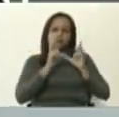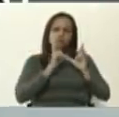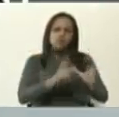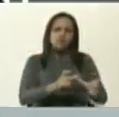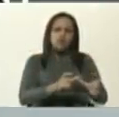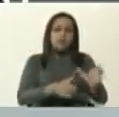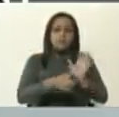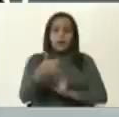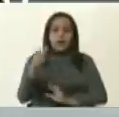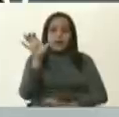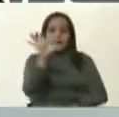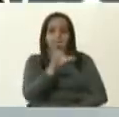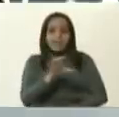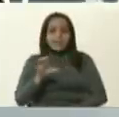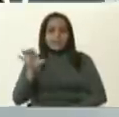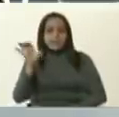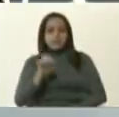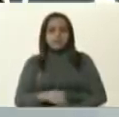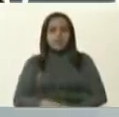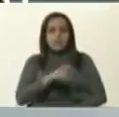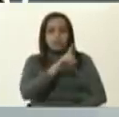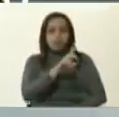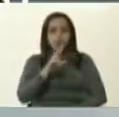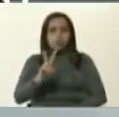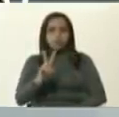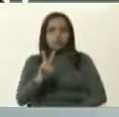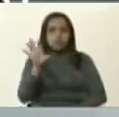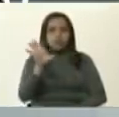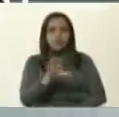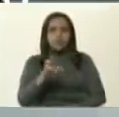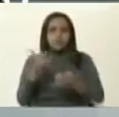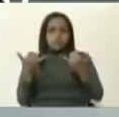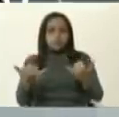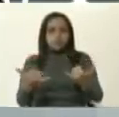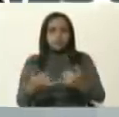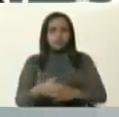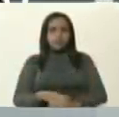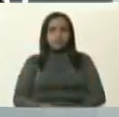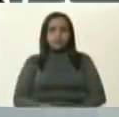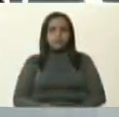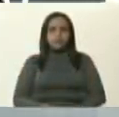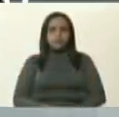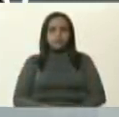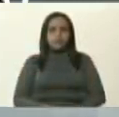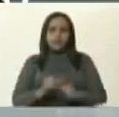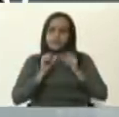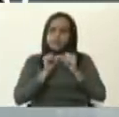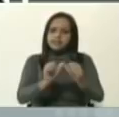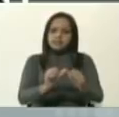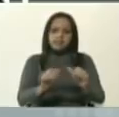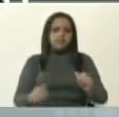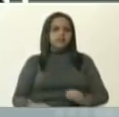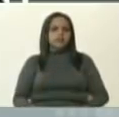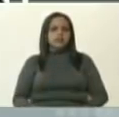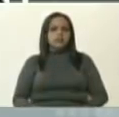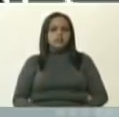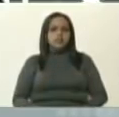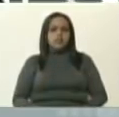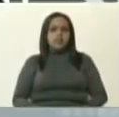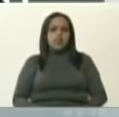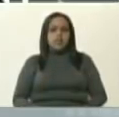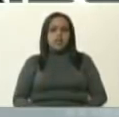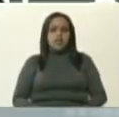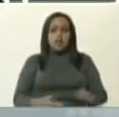más allá de estos dos estados. por ahora los casos siguen ocurriendo e incidiendo en